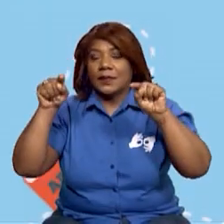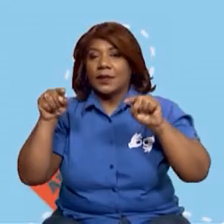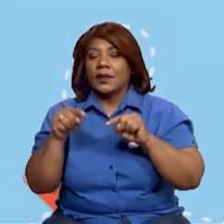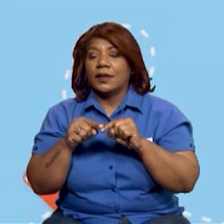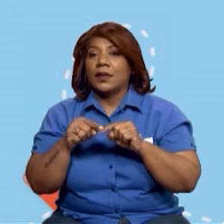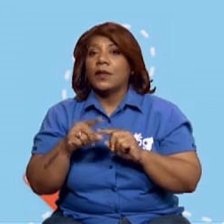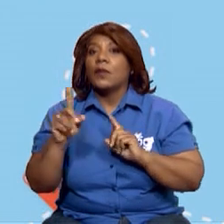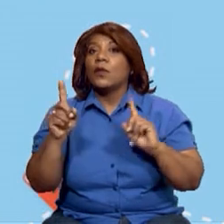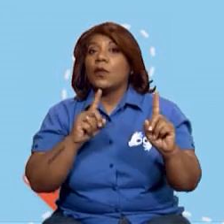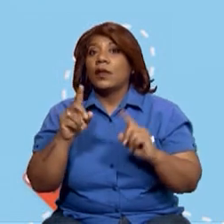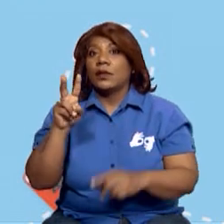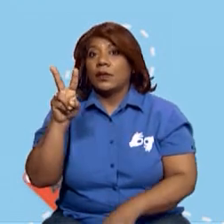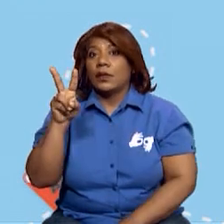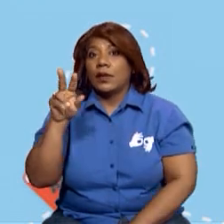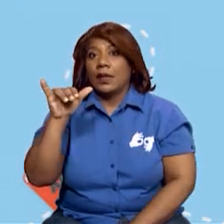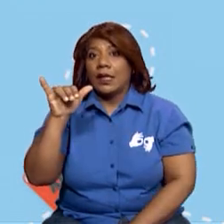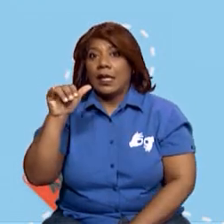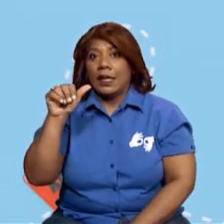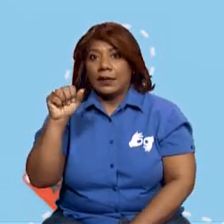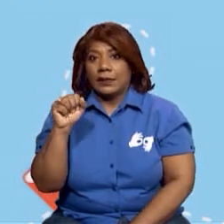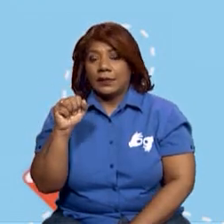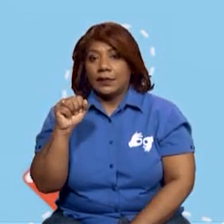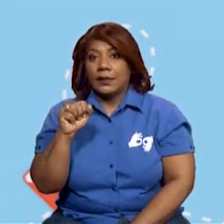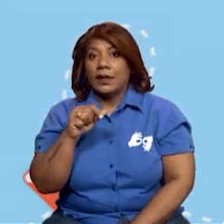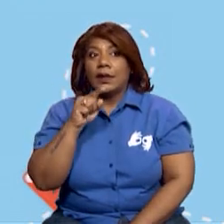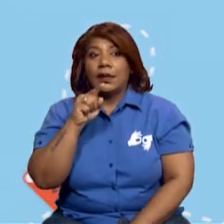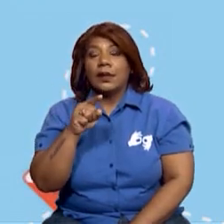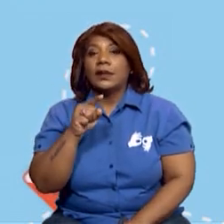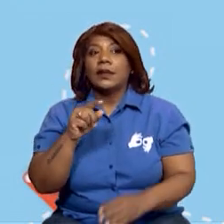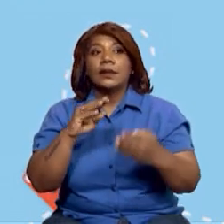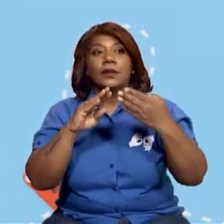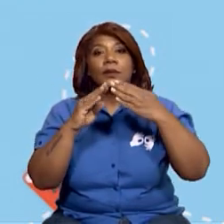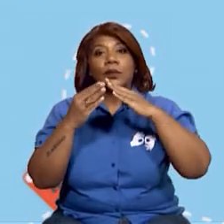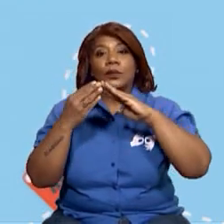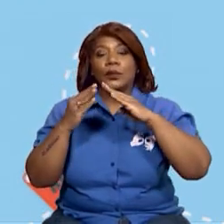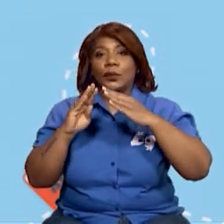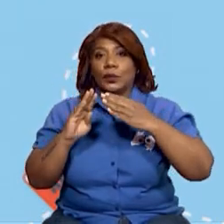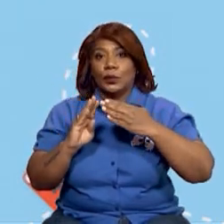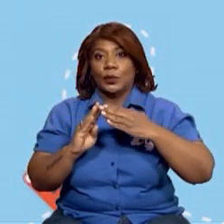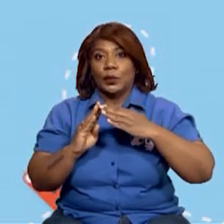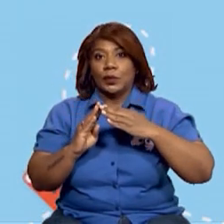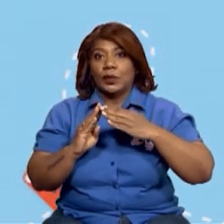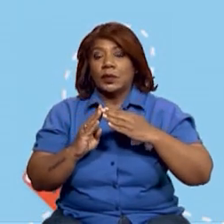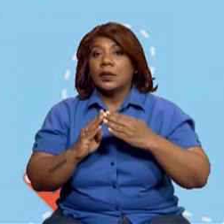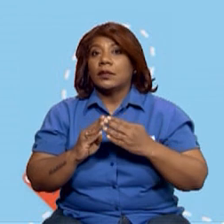son las vías que hay dentro de ese entorno donde tú vives.